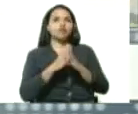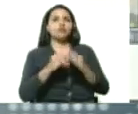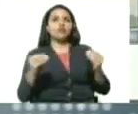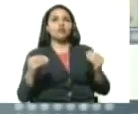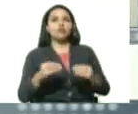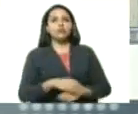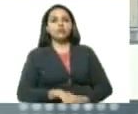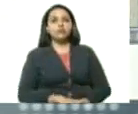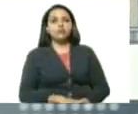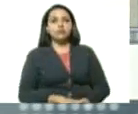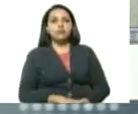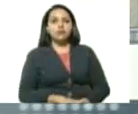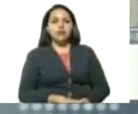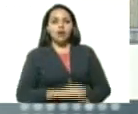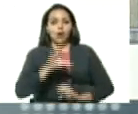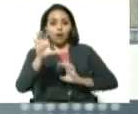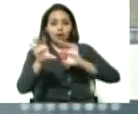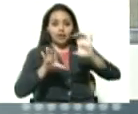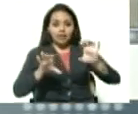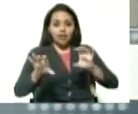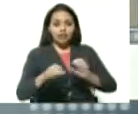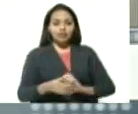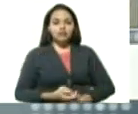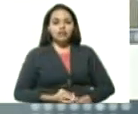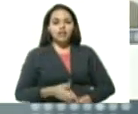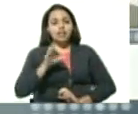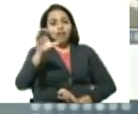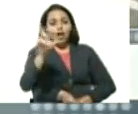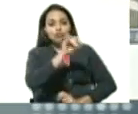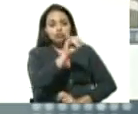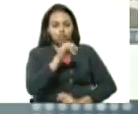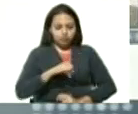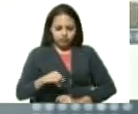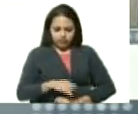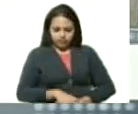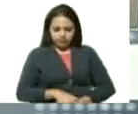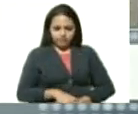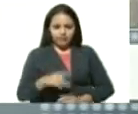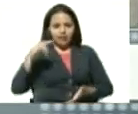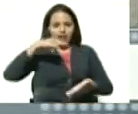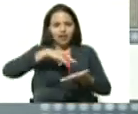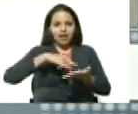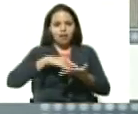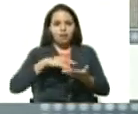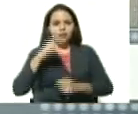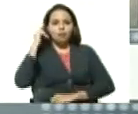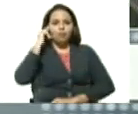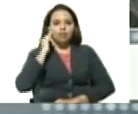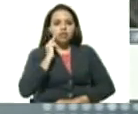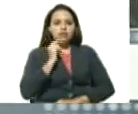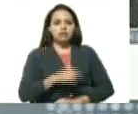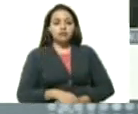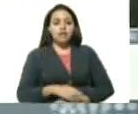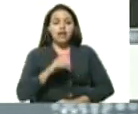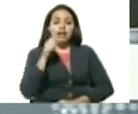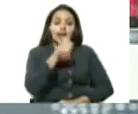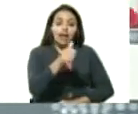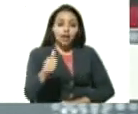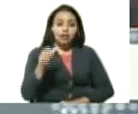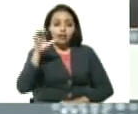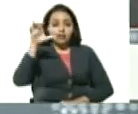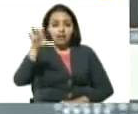los estados, al estado Zulia, Carabobo, Bolívar. En estos estados